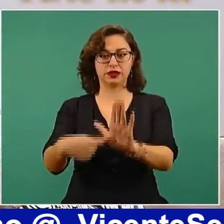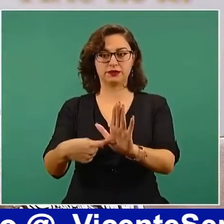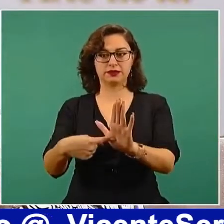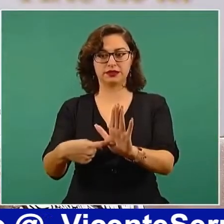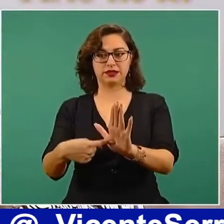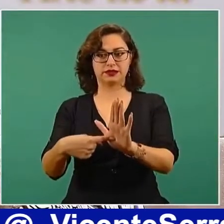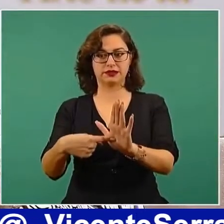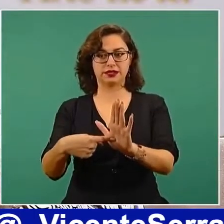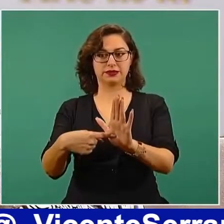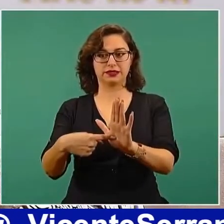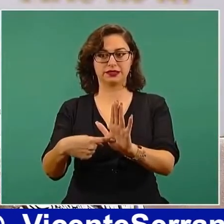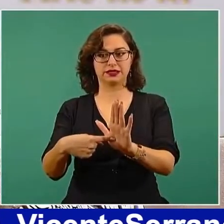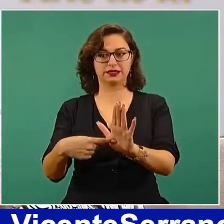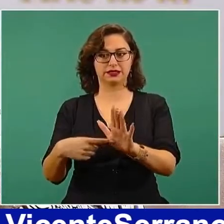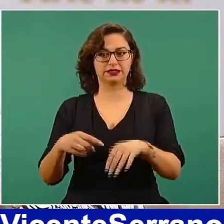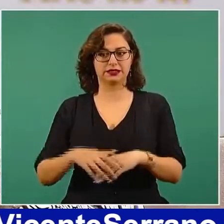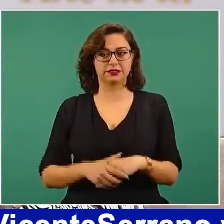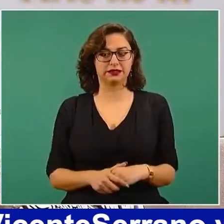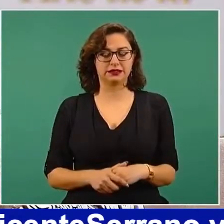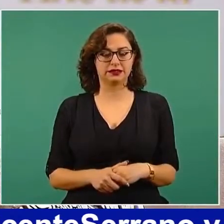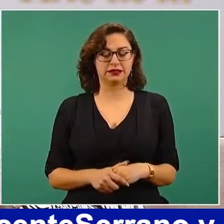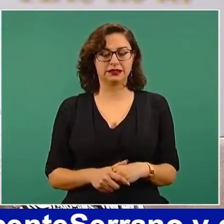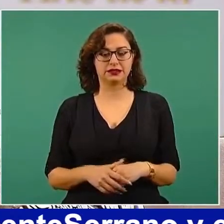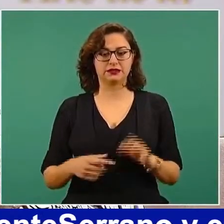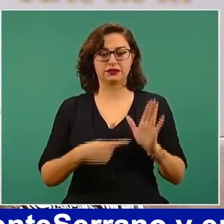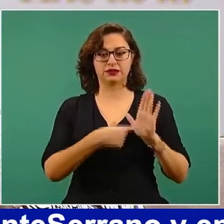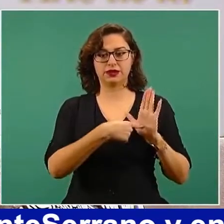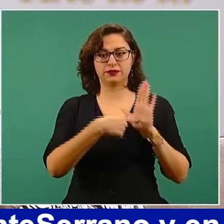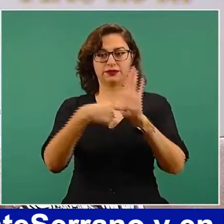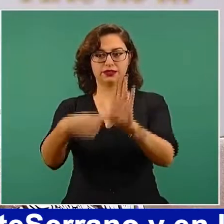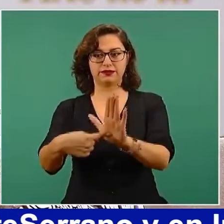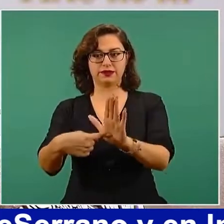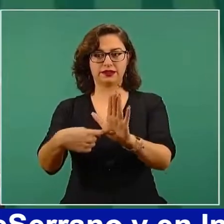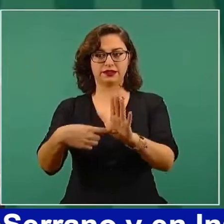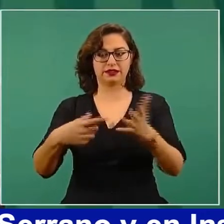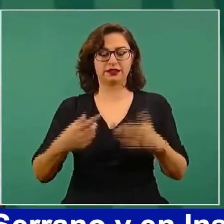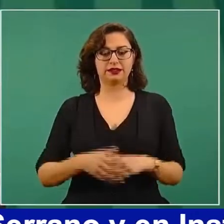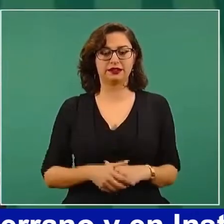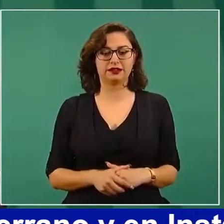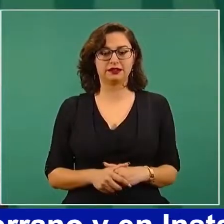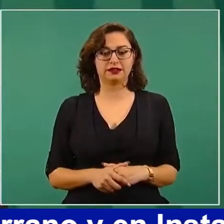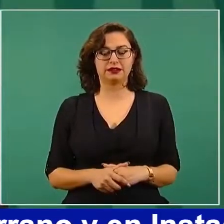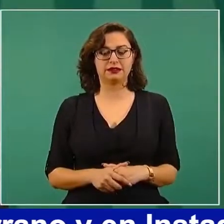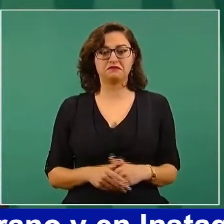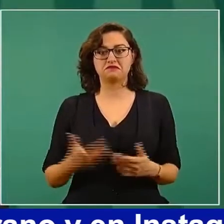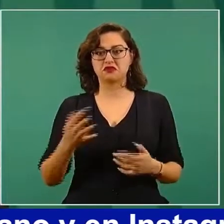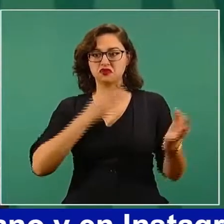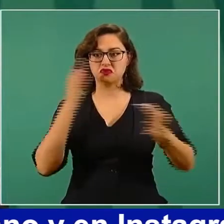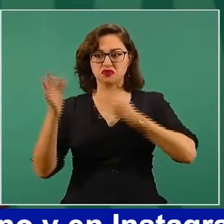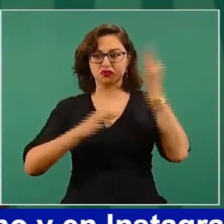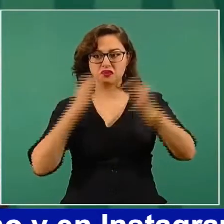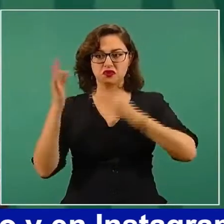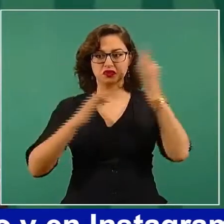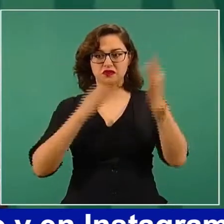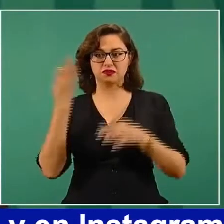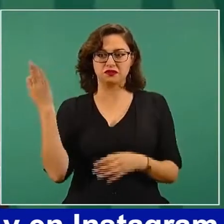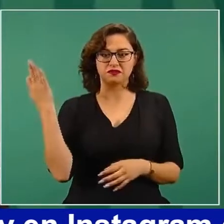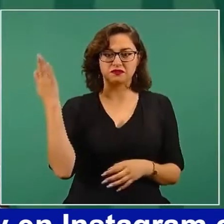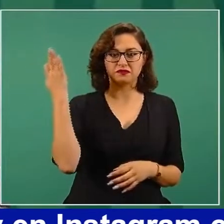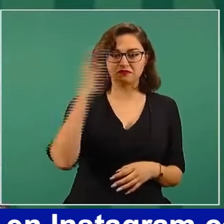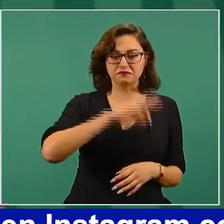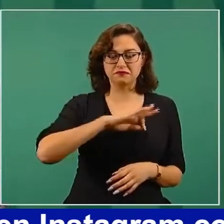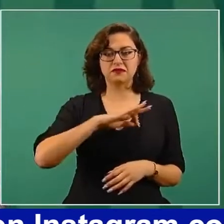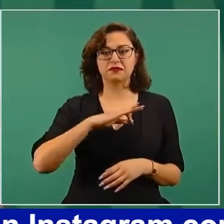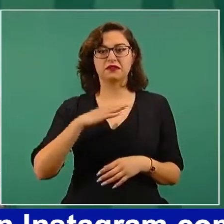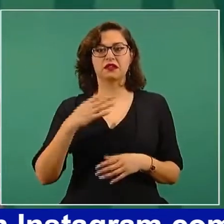que no haya distorsiones, que no haya noticias falsas, que haya ética